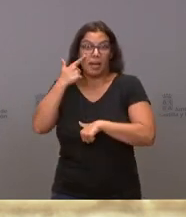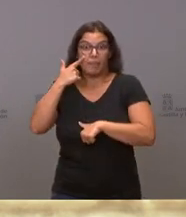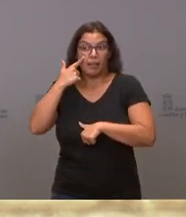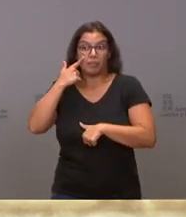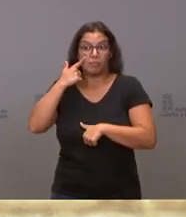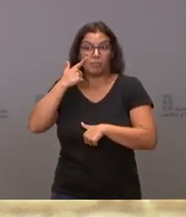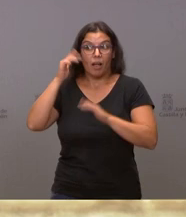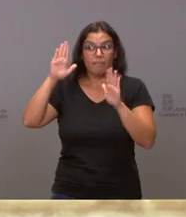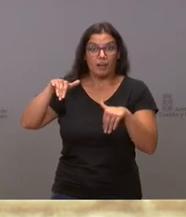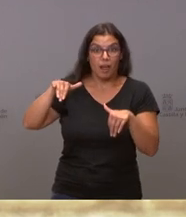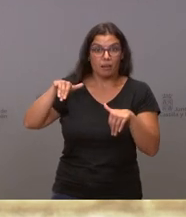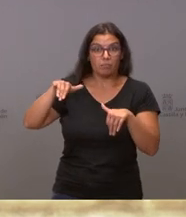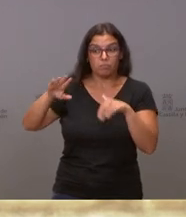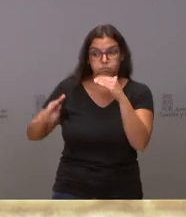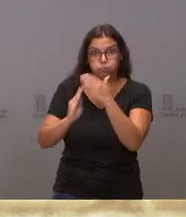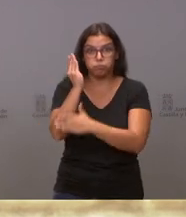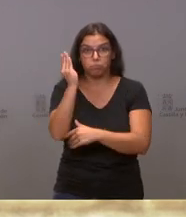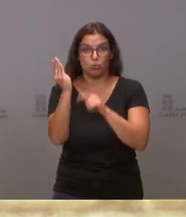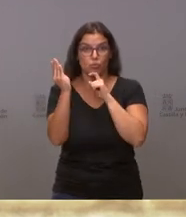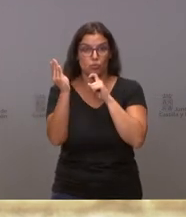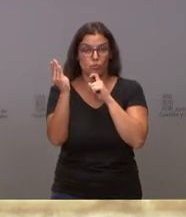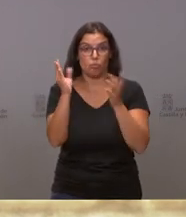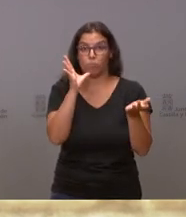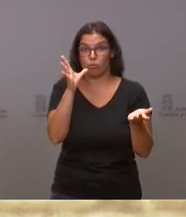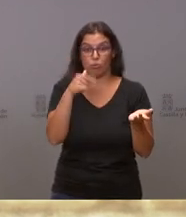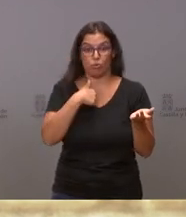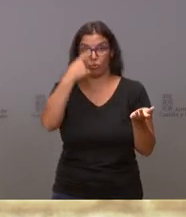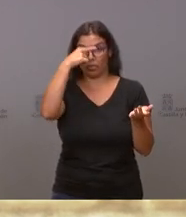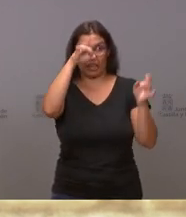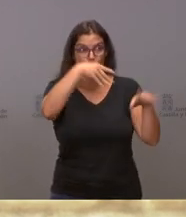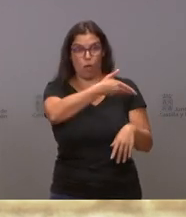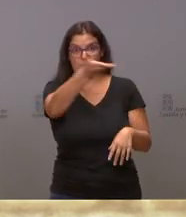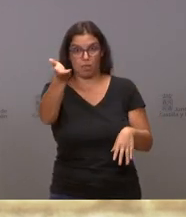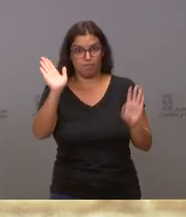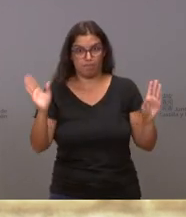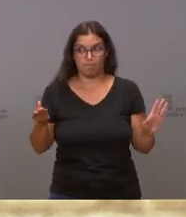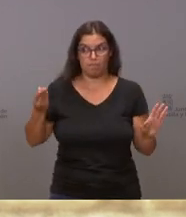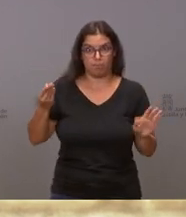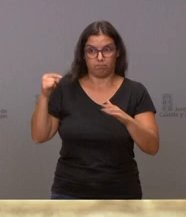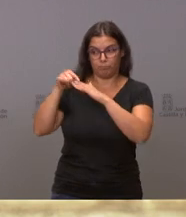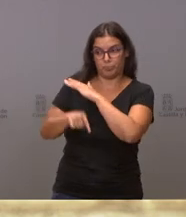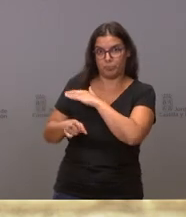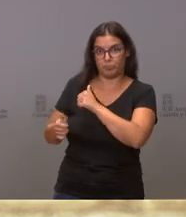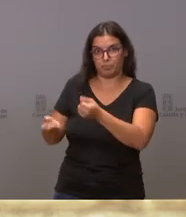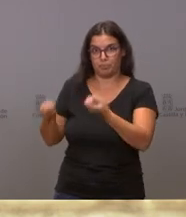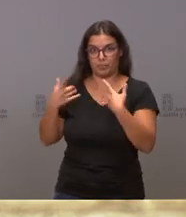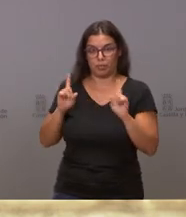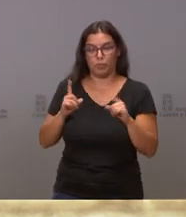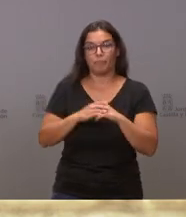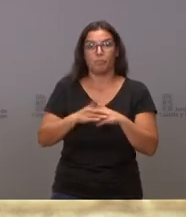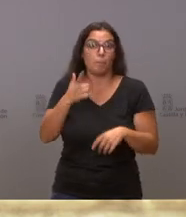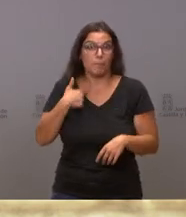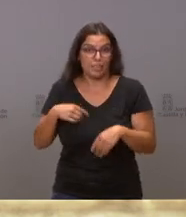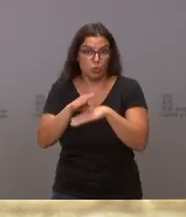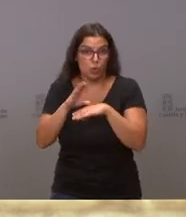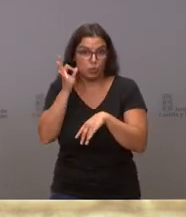resultado final, porque lo que conocemos es lo que conoce todo el mundo. Sí decir, así me lo ha trasladado la consejera